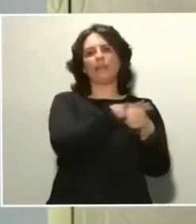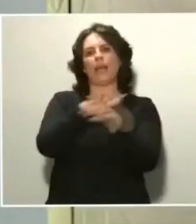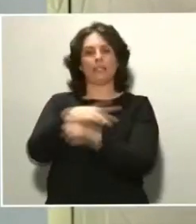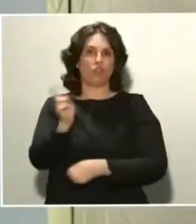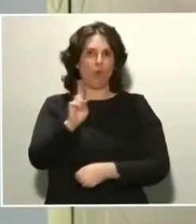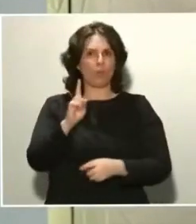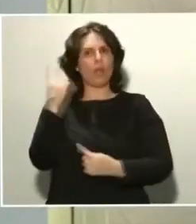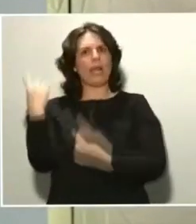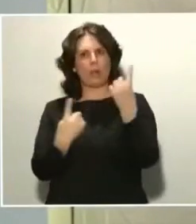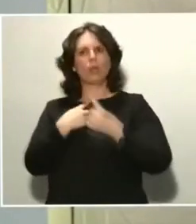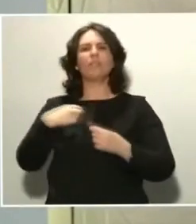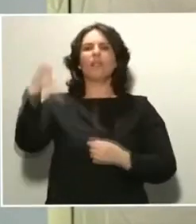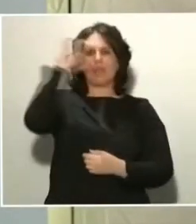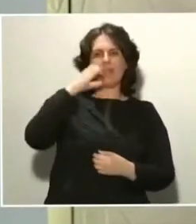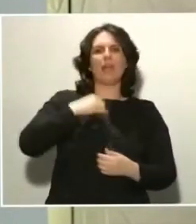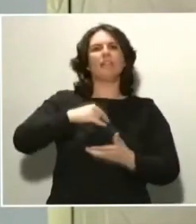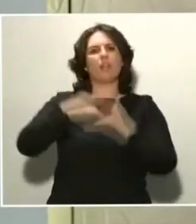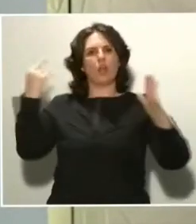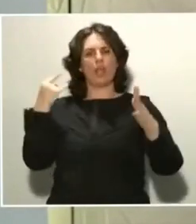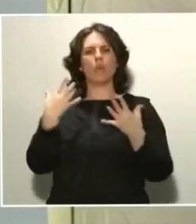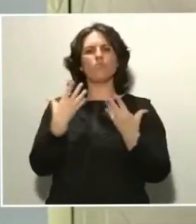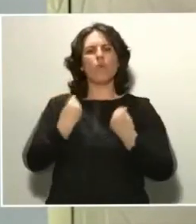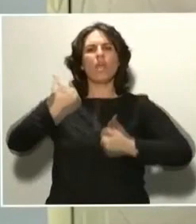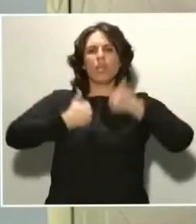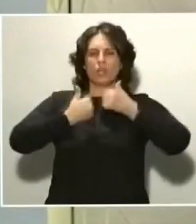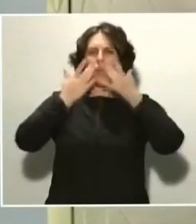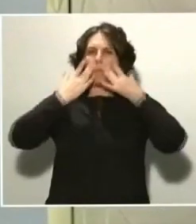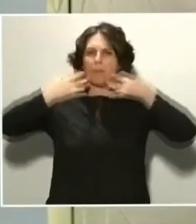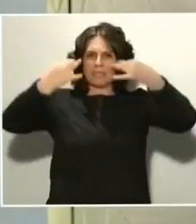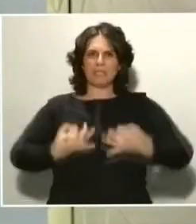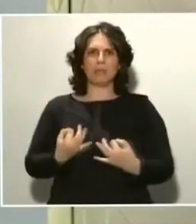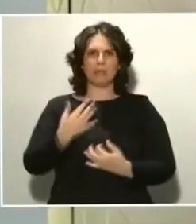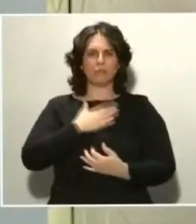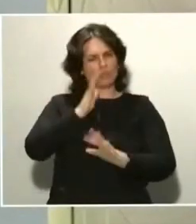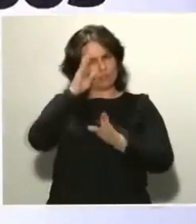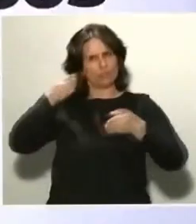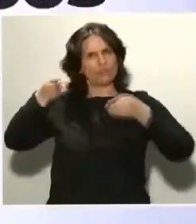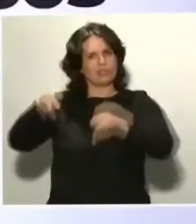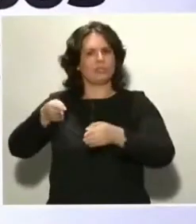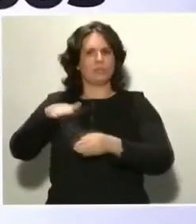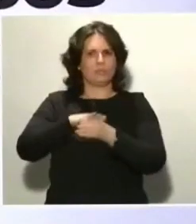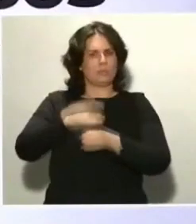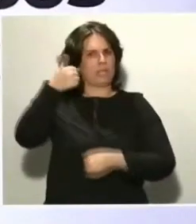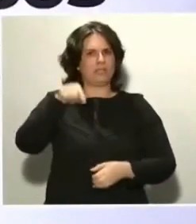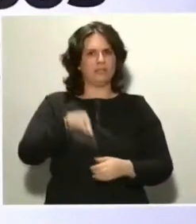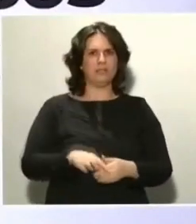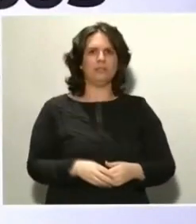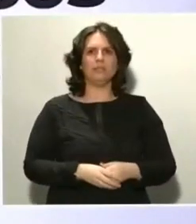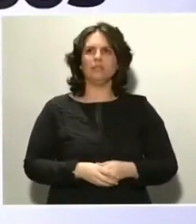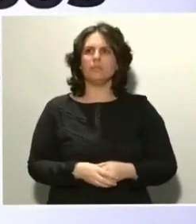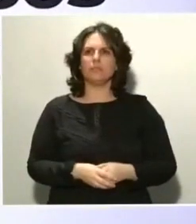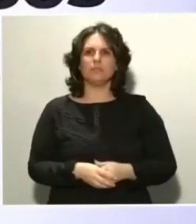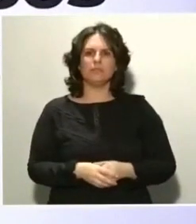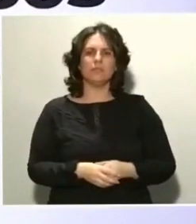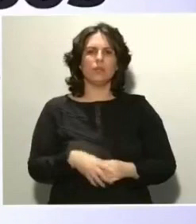tecnología realmente muy competitivas en esta materia y nos estamos concentrando precisamente en estas áreas. Estamos promoviendo la